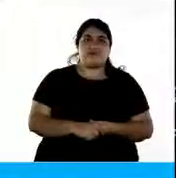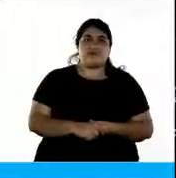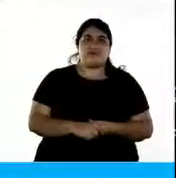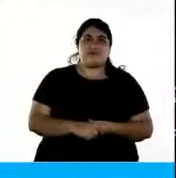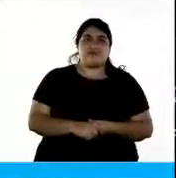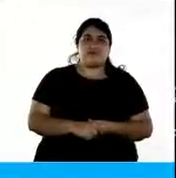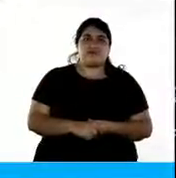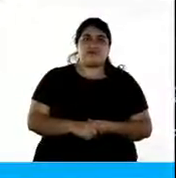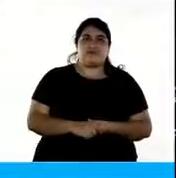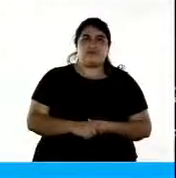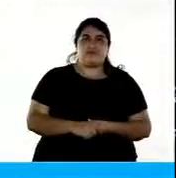Muchas gracias